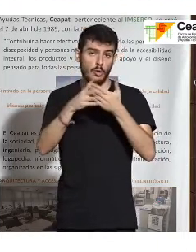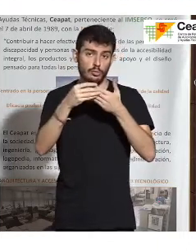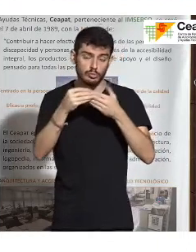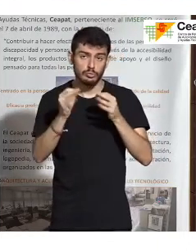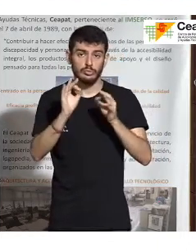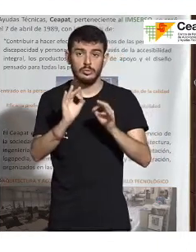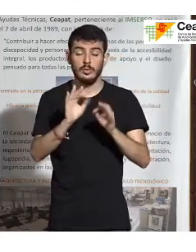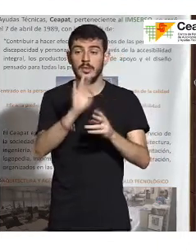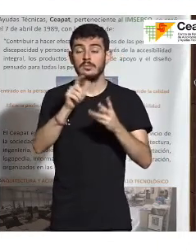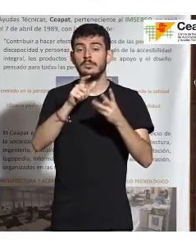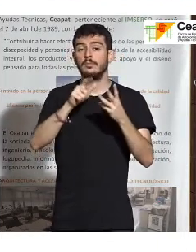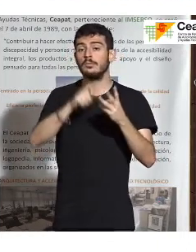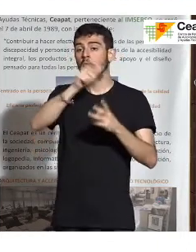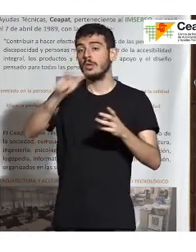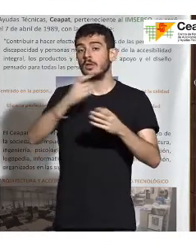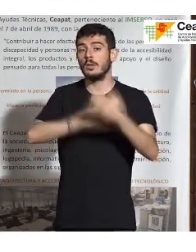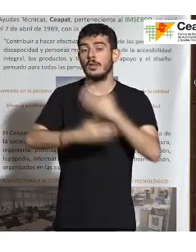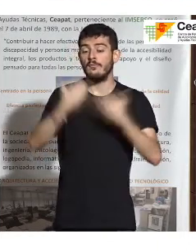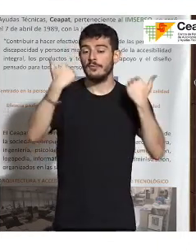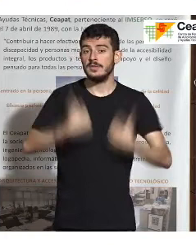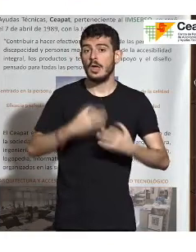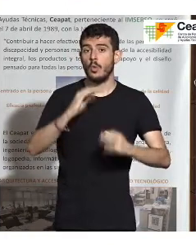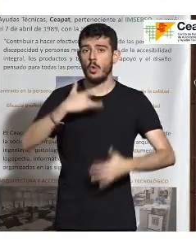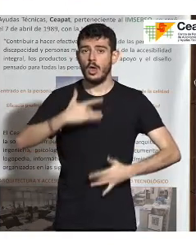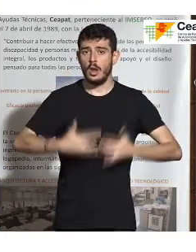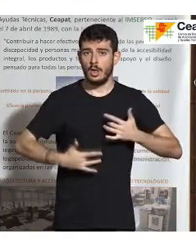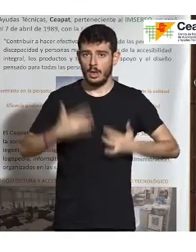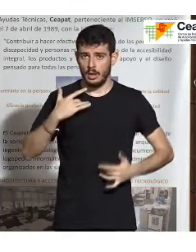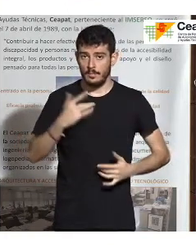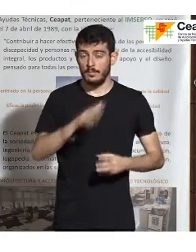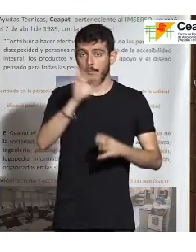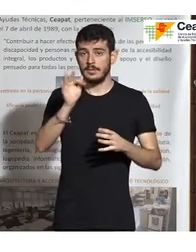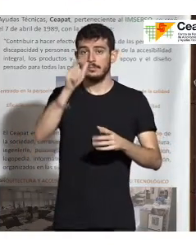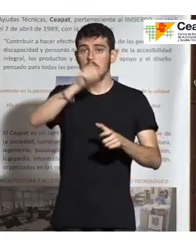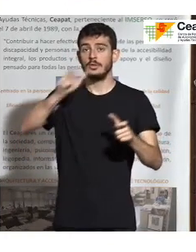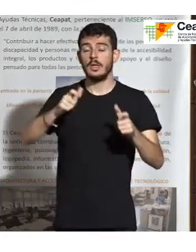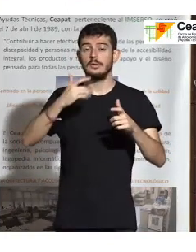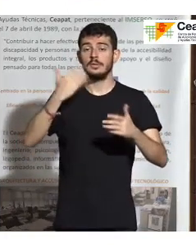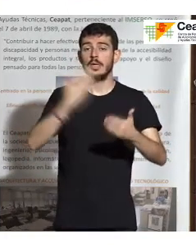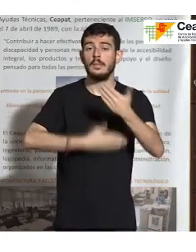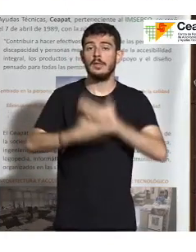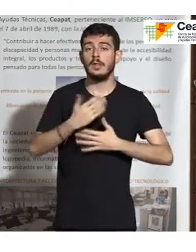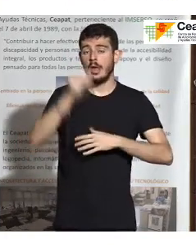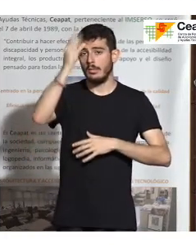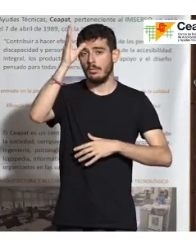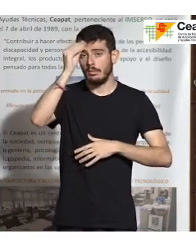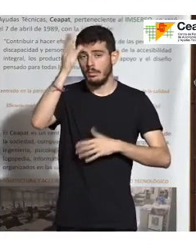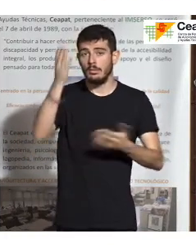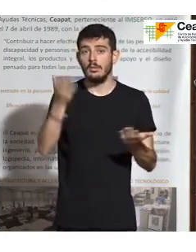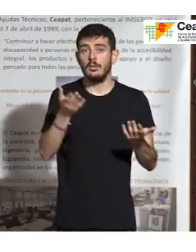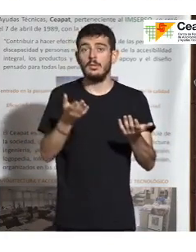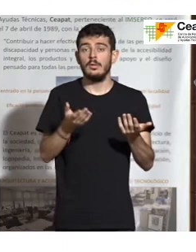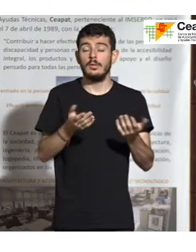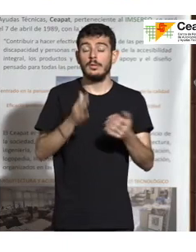discapacidad física u orgánica, a personas con discapacidad cognitiva, aunque la verdad es que ese es